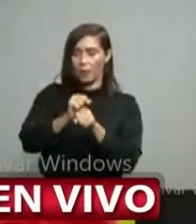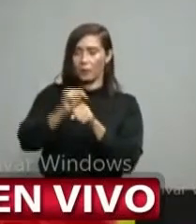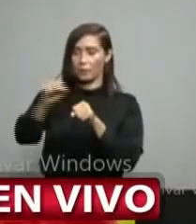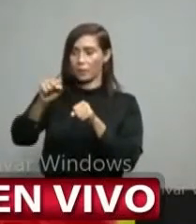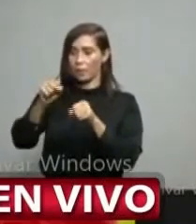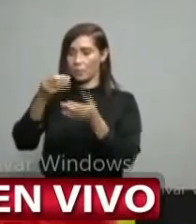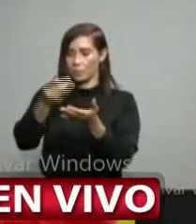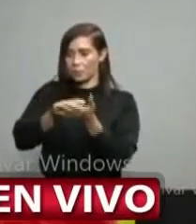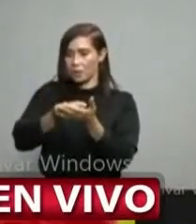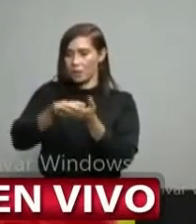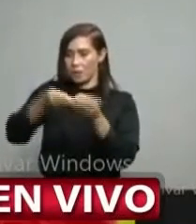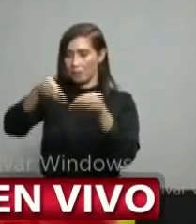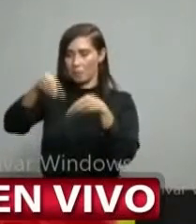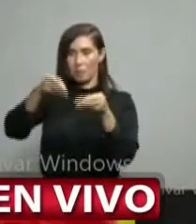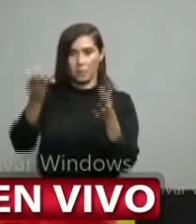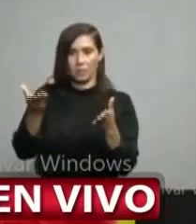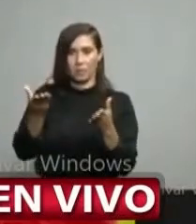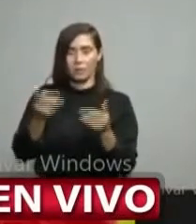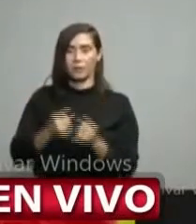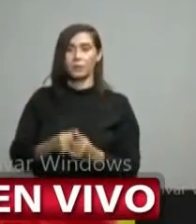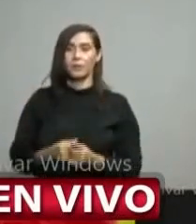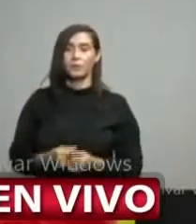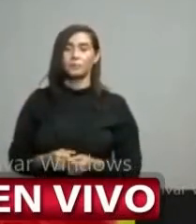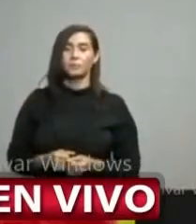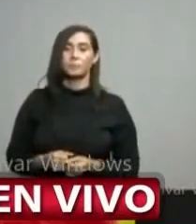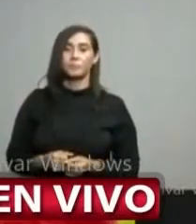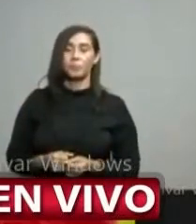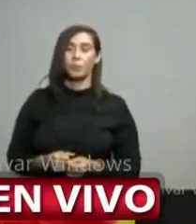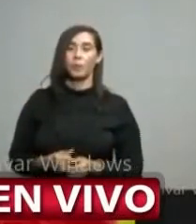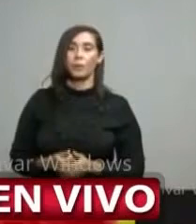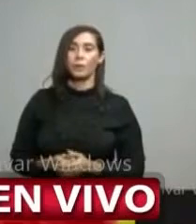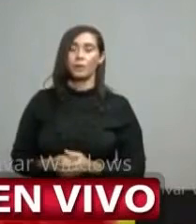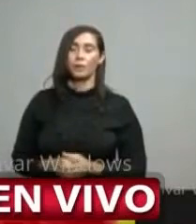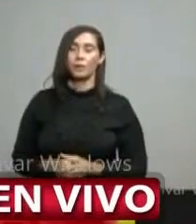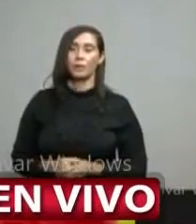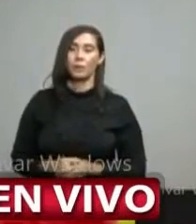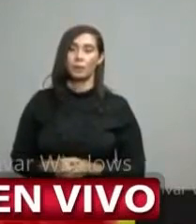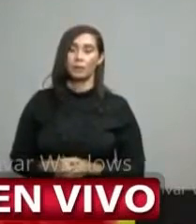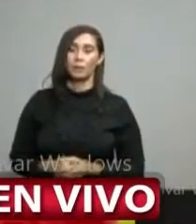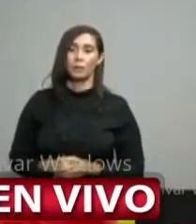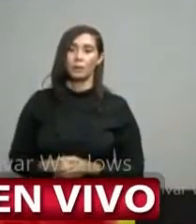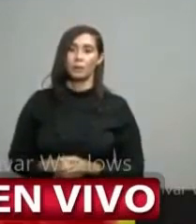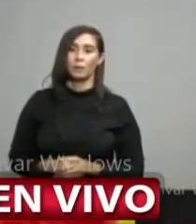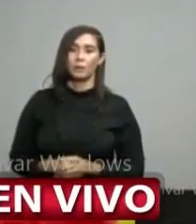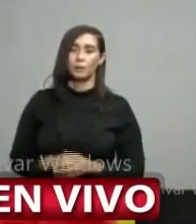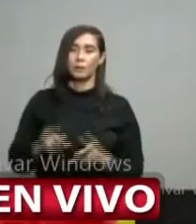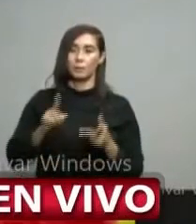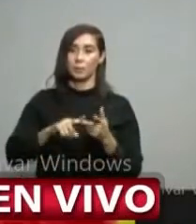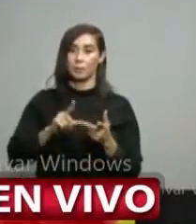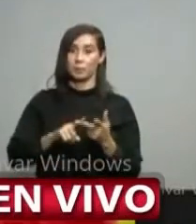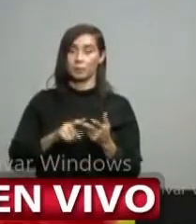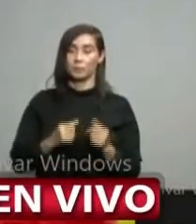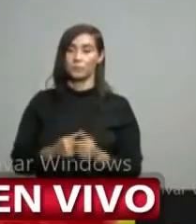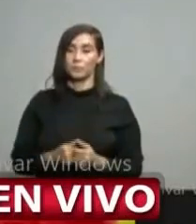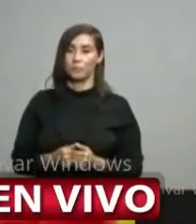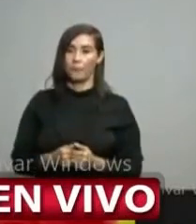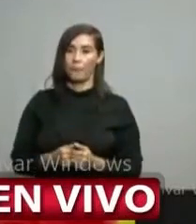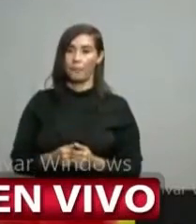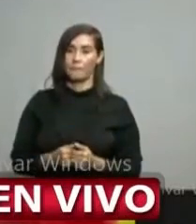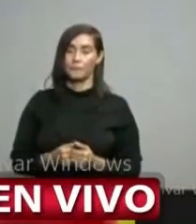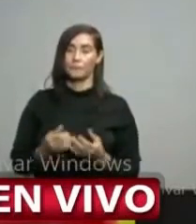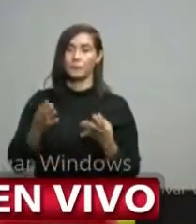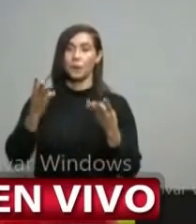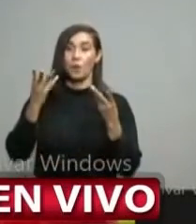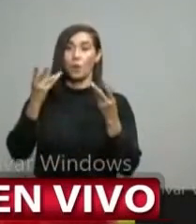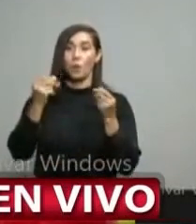negocios eso como en términos personal y lo número dos es cuál es la disponibilidad de camas de